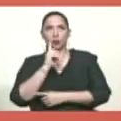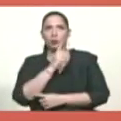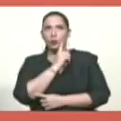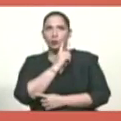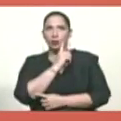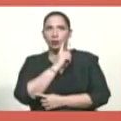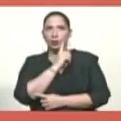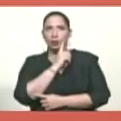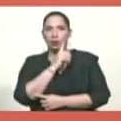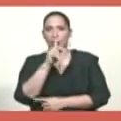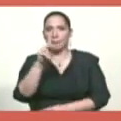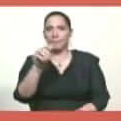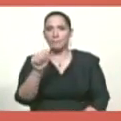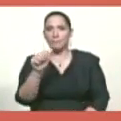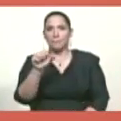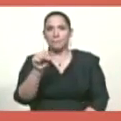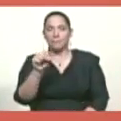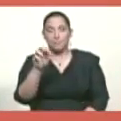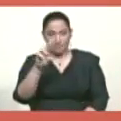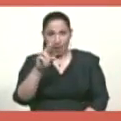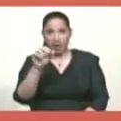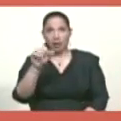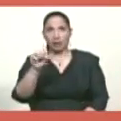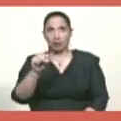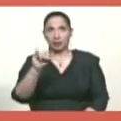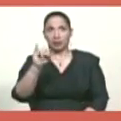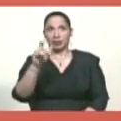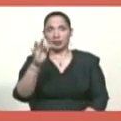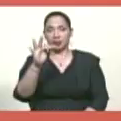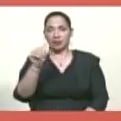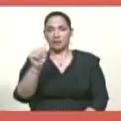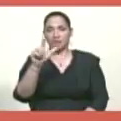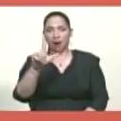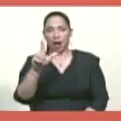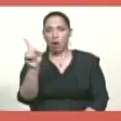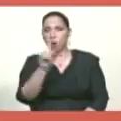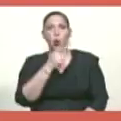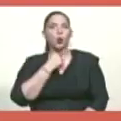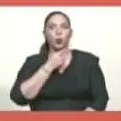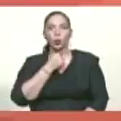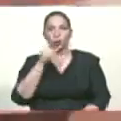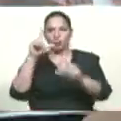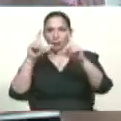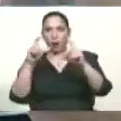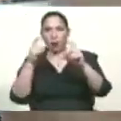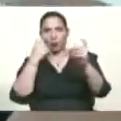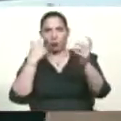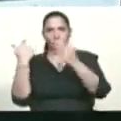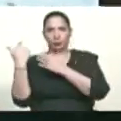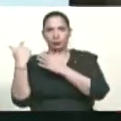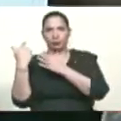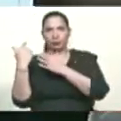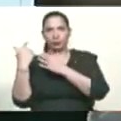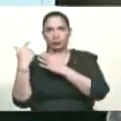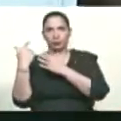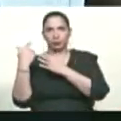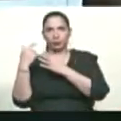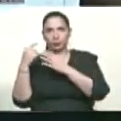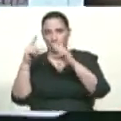Parsifal de Sola, que no le gusta que le tomen fotografías, es este empresario hotelero que está aquí.